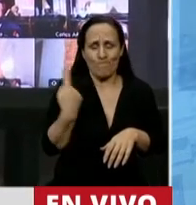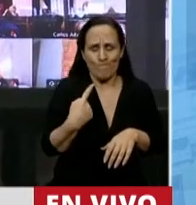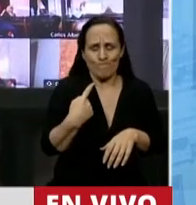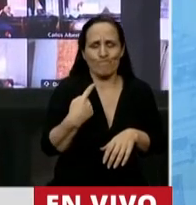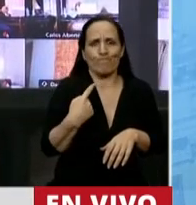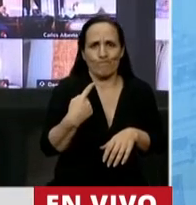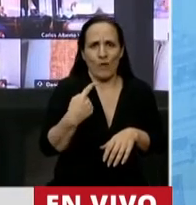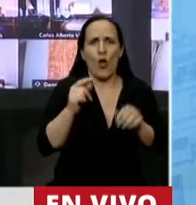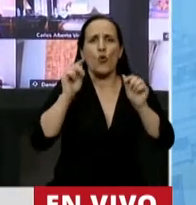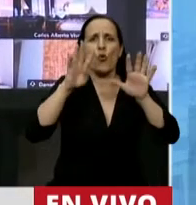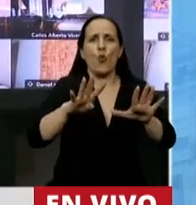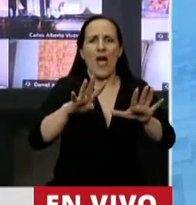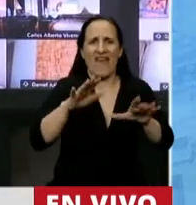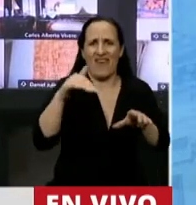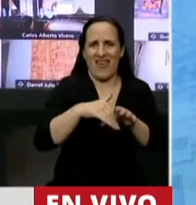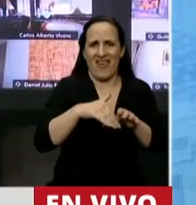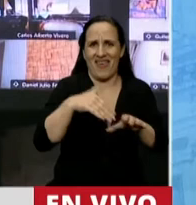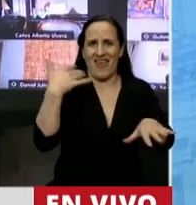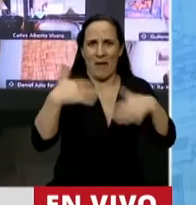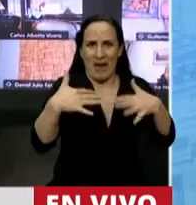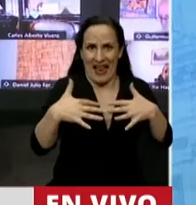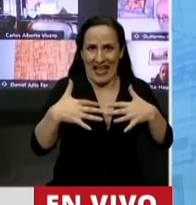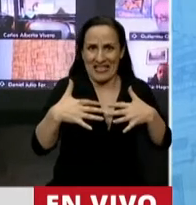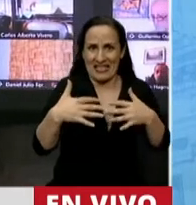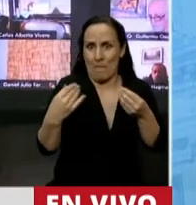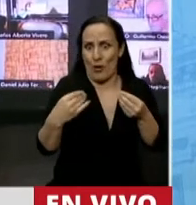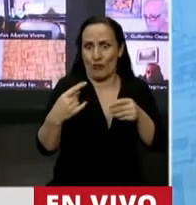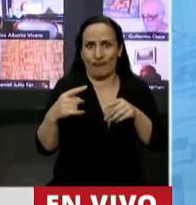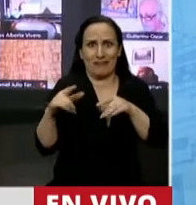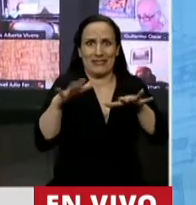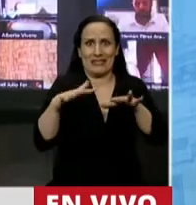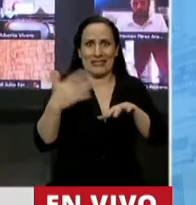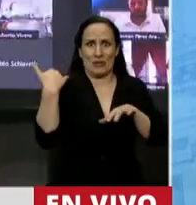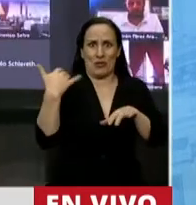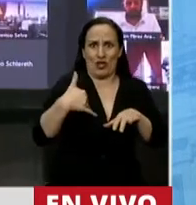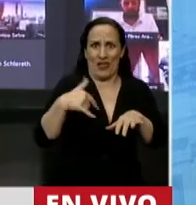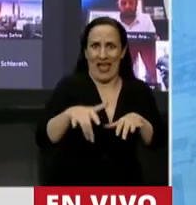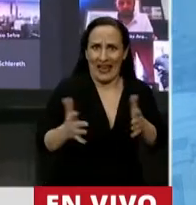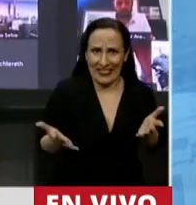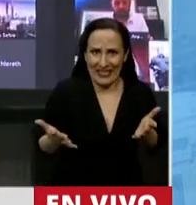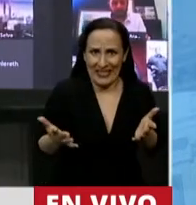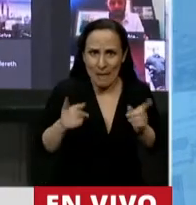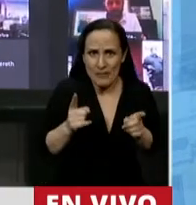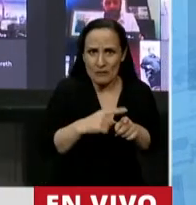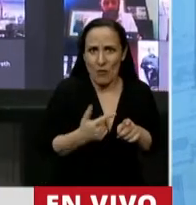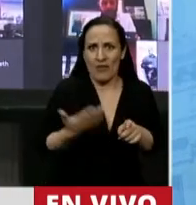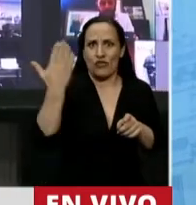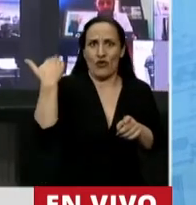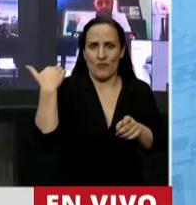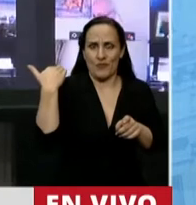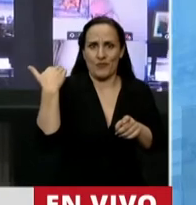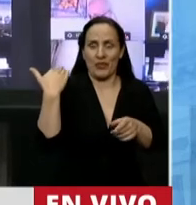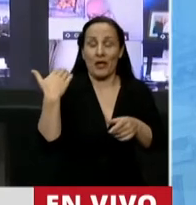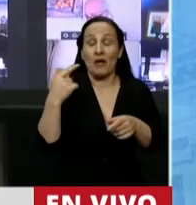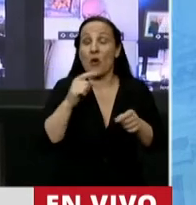9 emergencias debido a la situación en la que se encontraba la Argentina en ese momento. Sobre